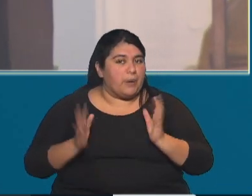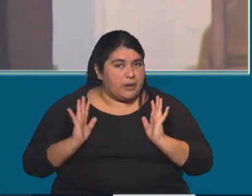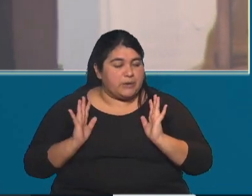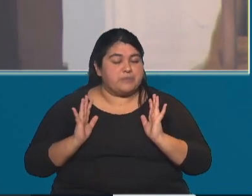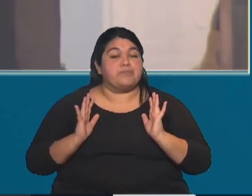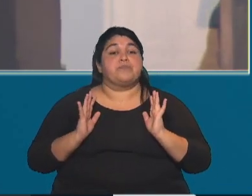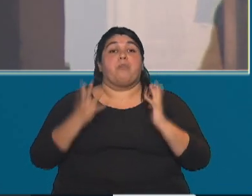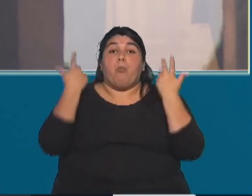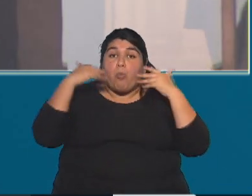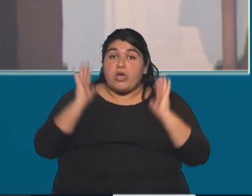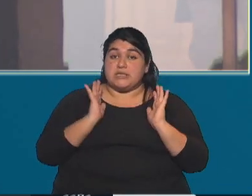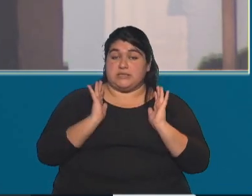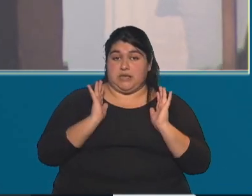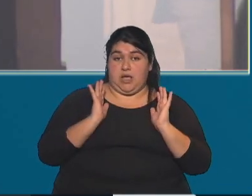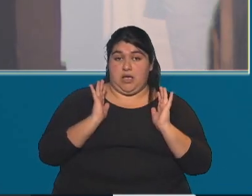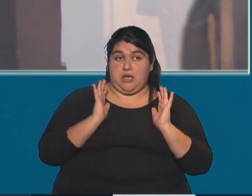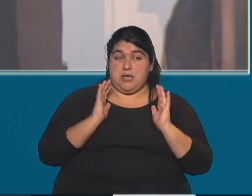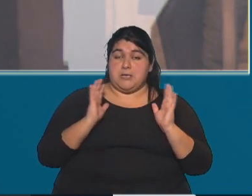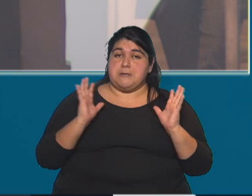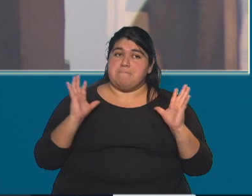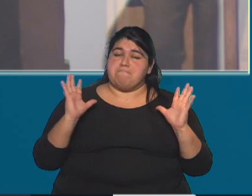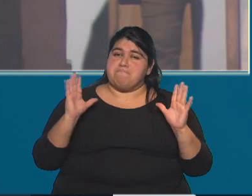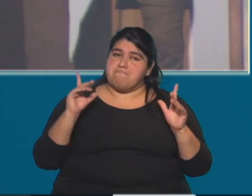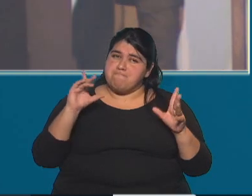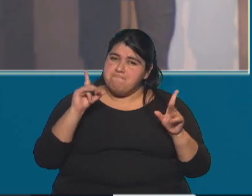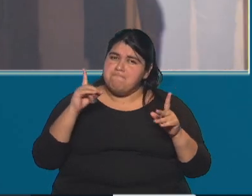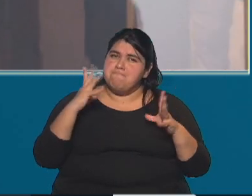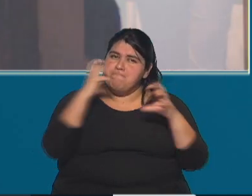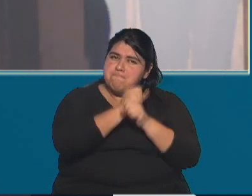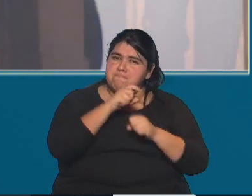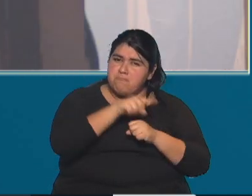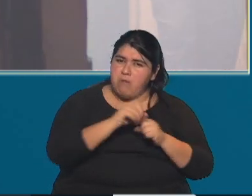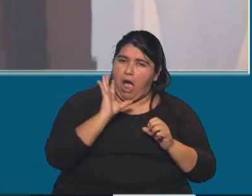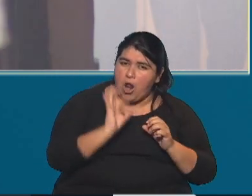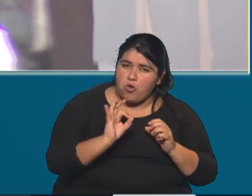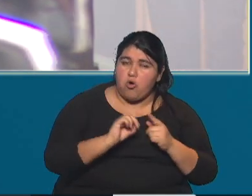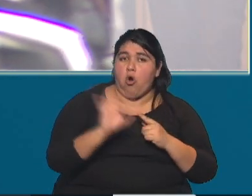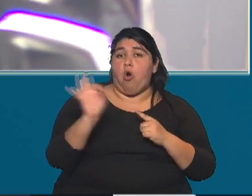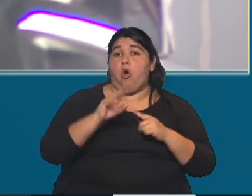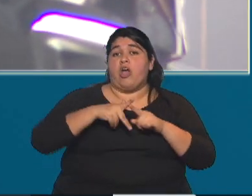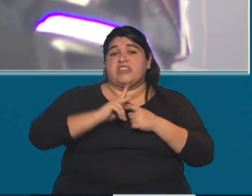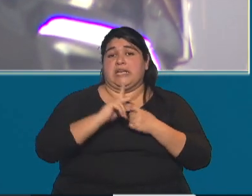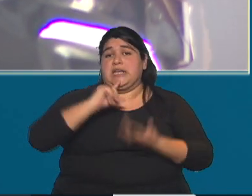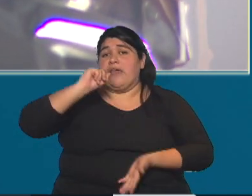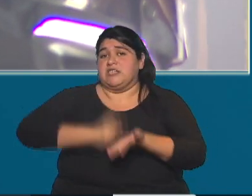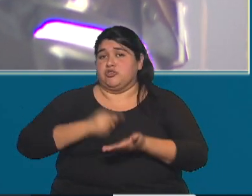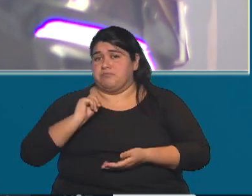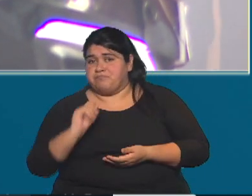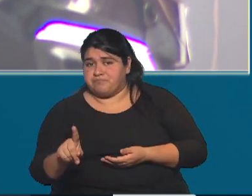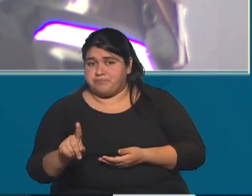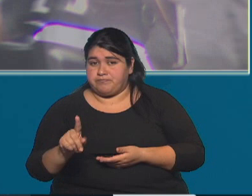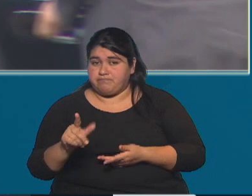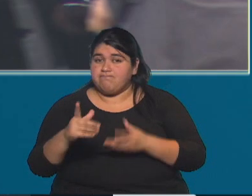posibilidad de que sea o una irregularidad rayada en el delito o que sea una decisión técnica discutible pero que no